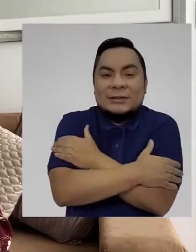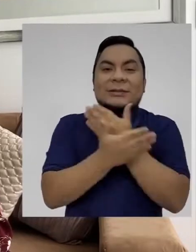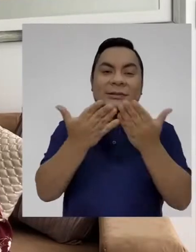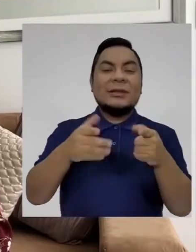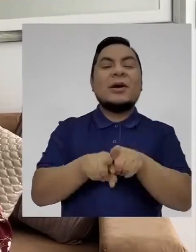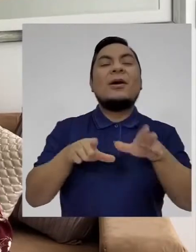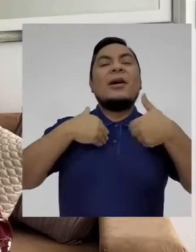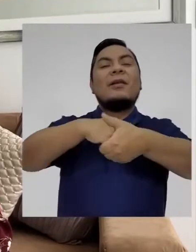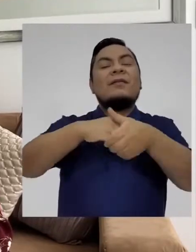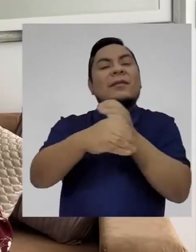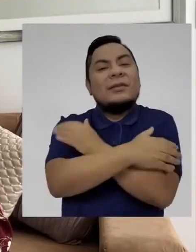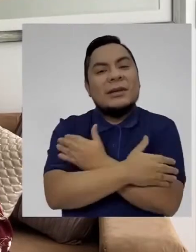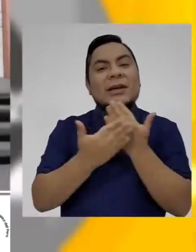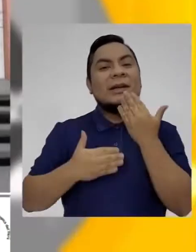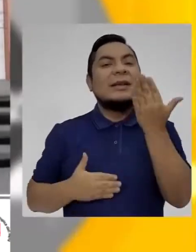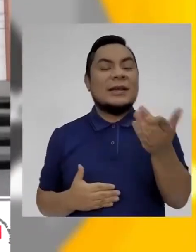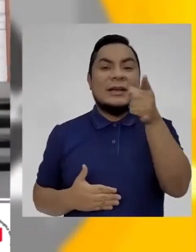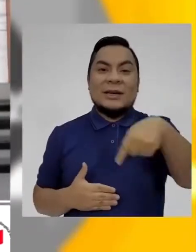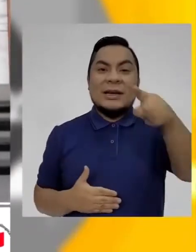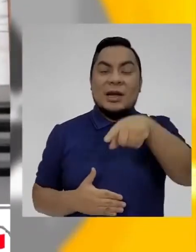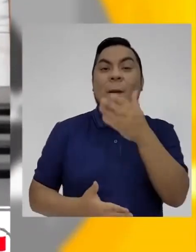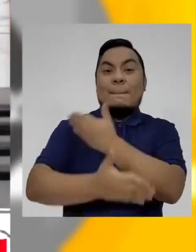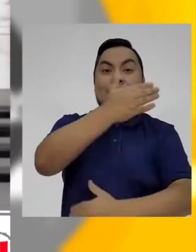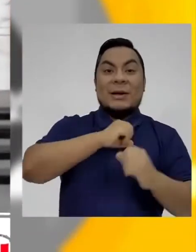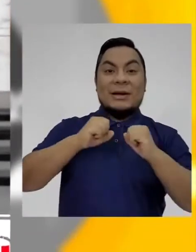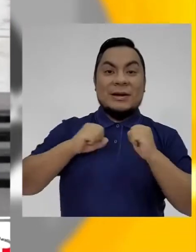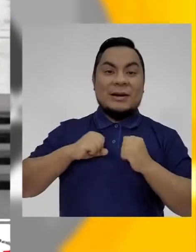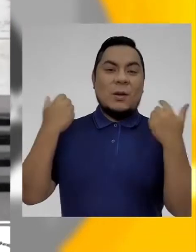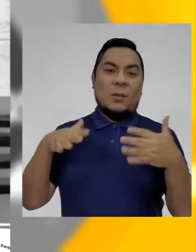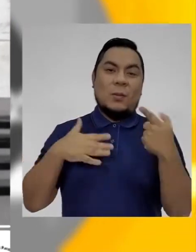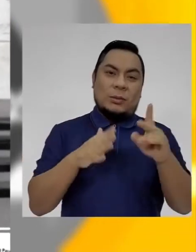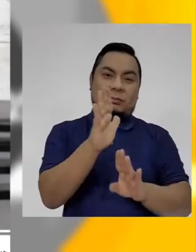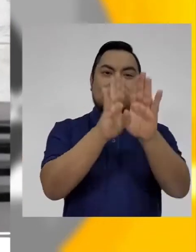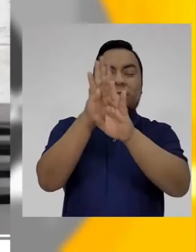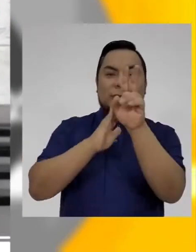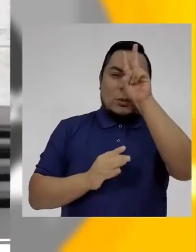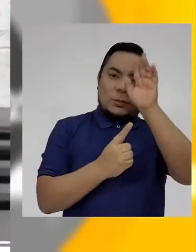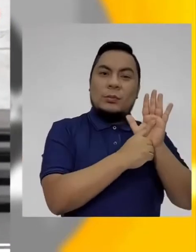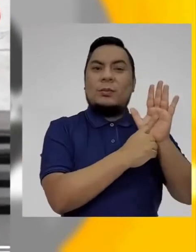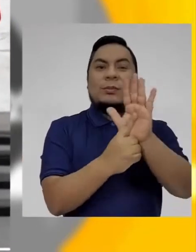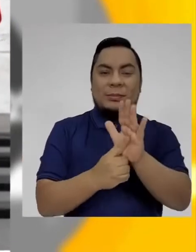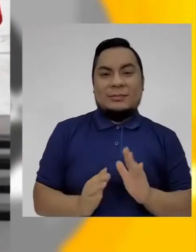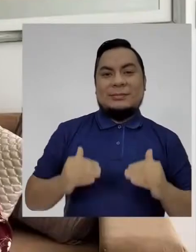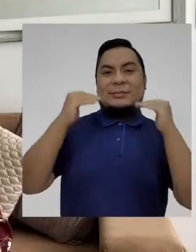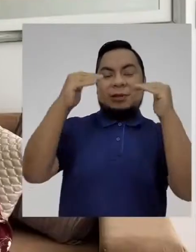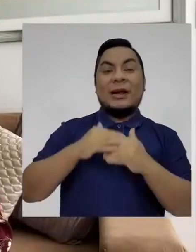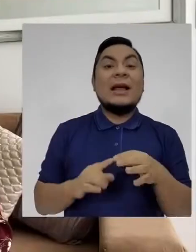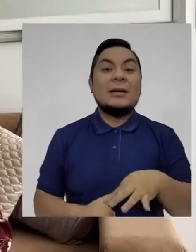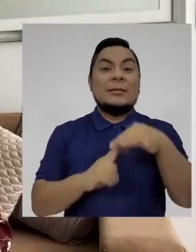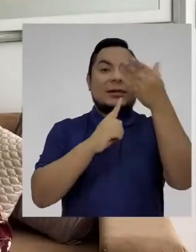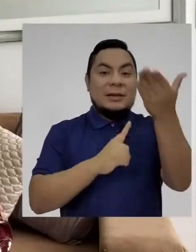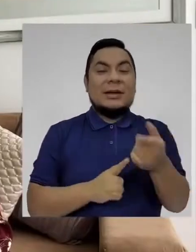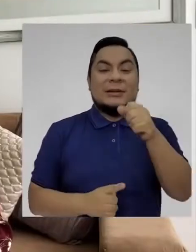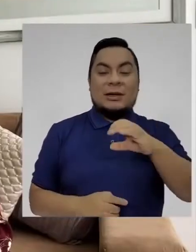abrazo y nuestras felicitaciones a nuestros paradeportistas que han dejado el nombre del Perú en alto en